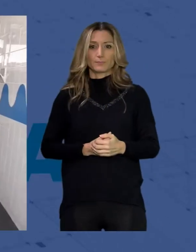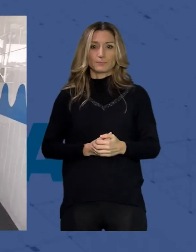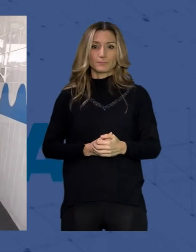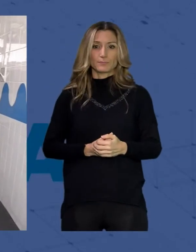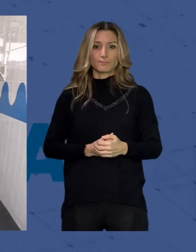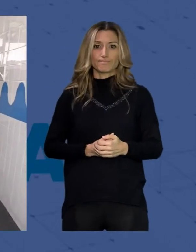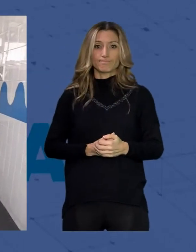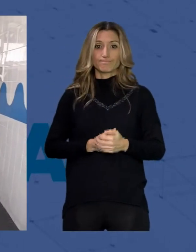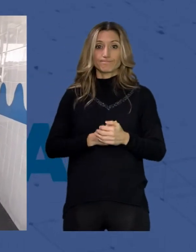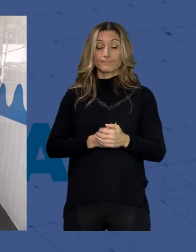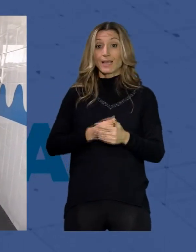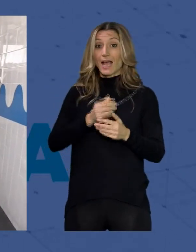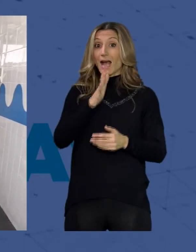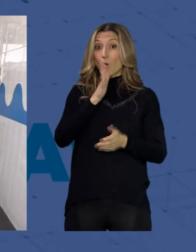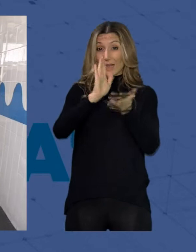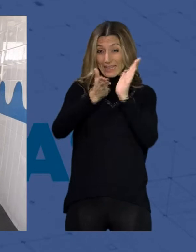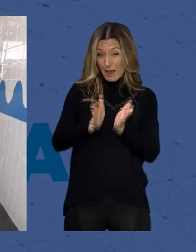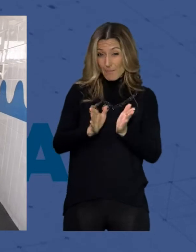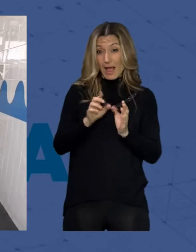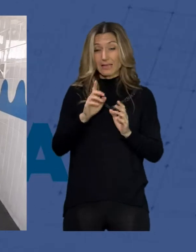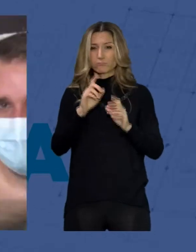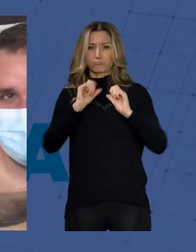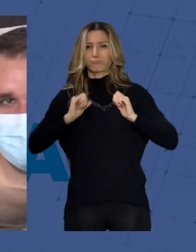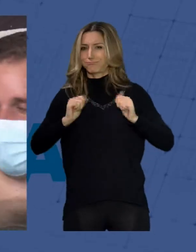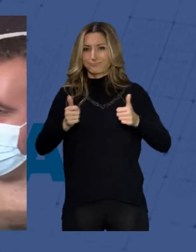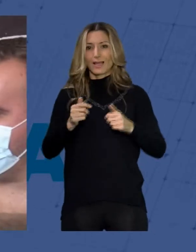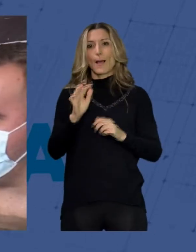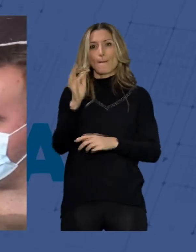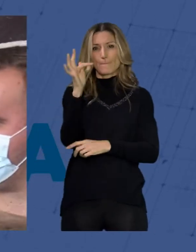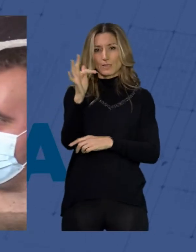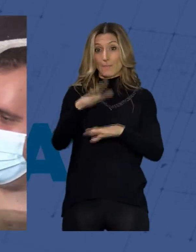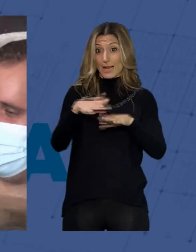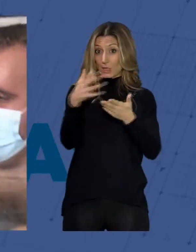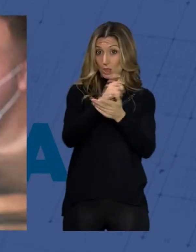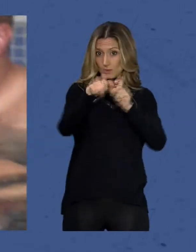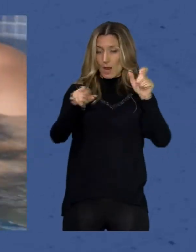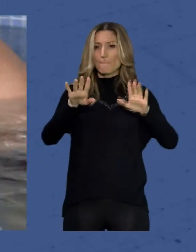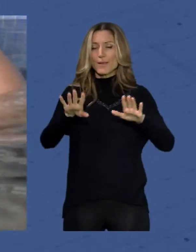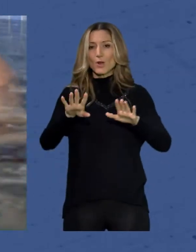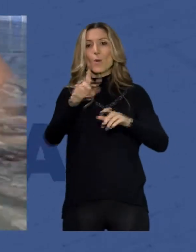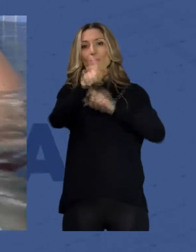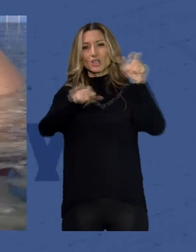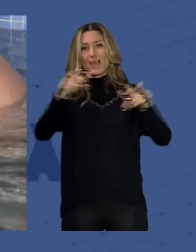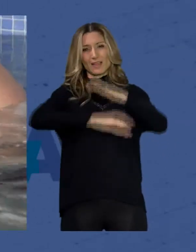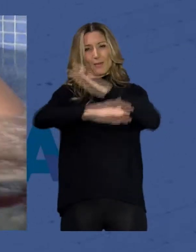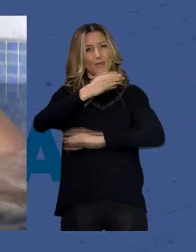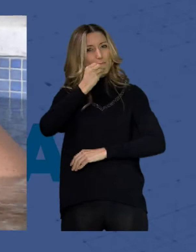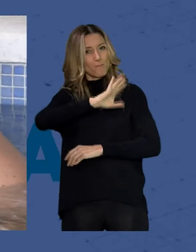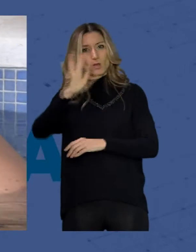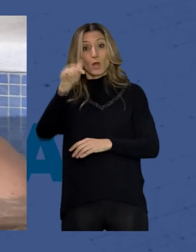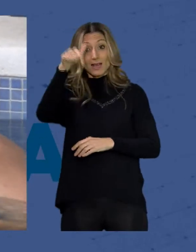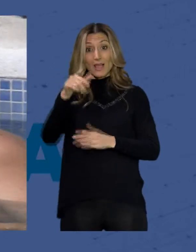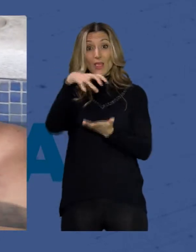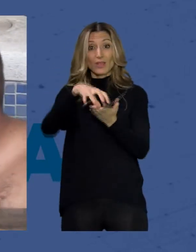Las terapias en el agua son beneficiosas para todos, aunque aún más para las personas con discapacidad. Por este motivo, en el Centro de